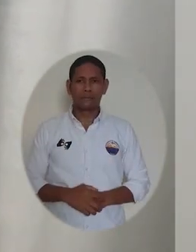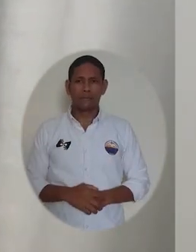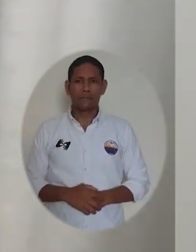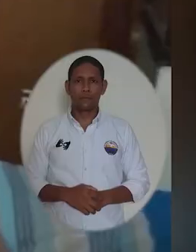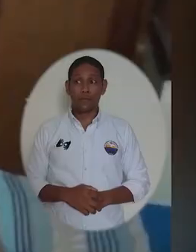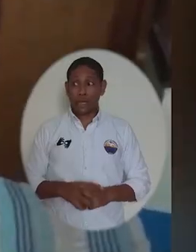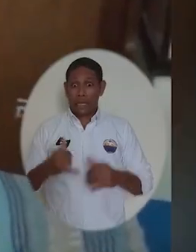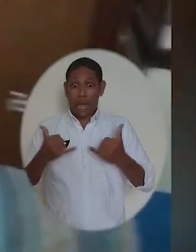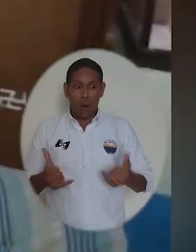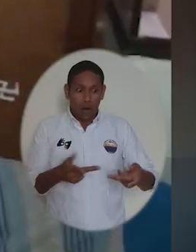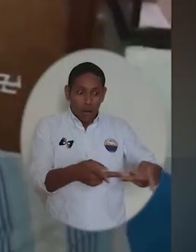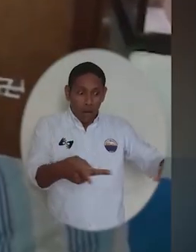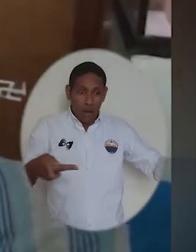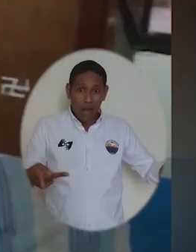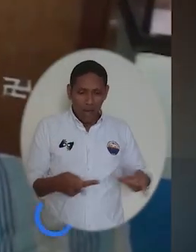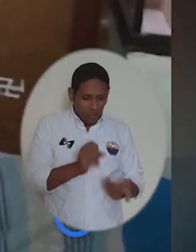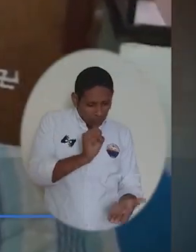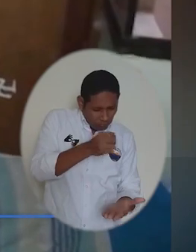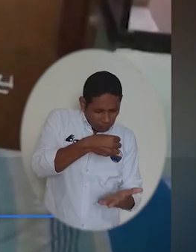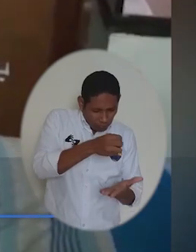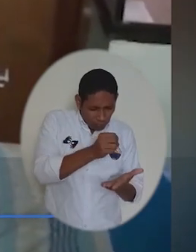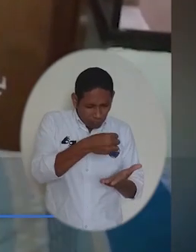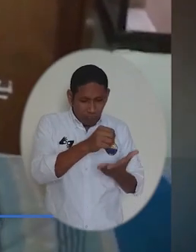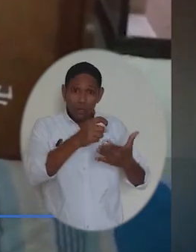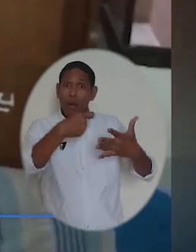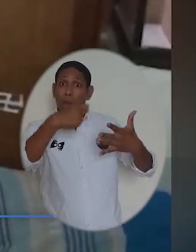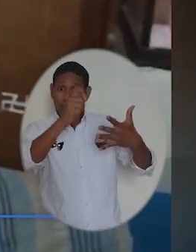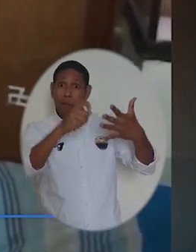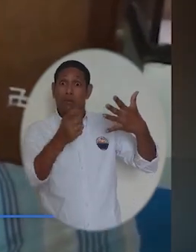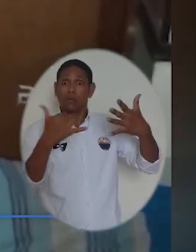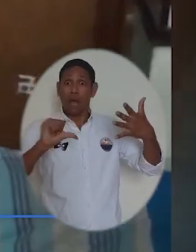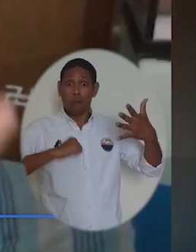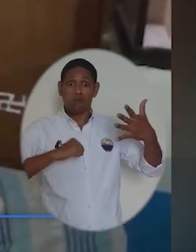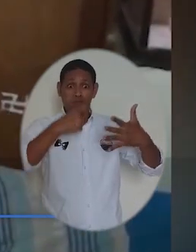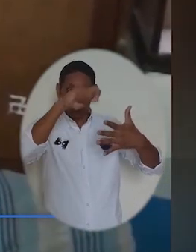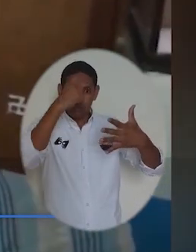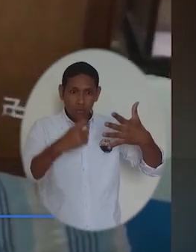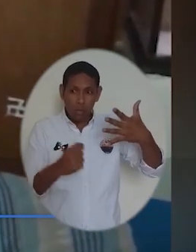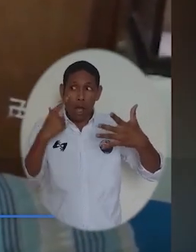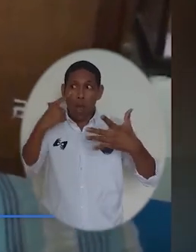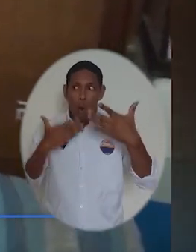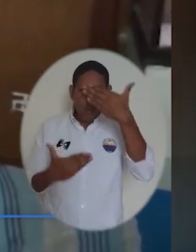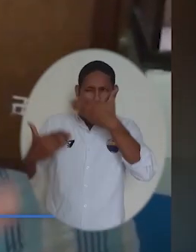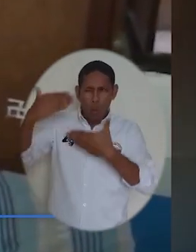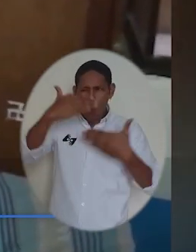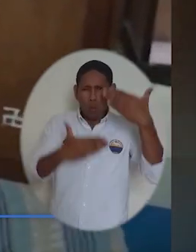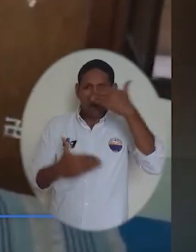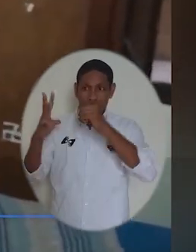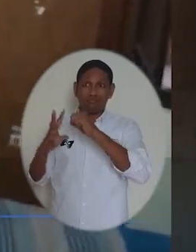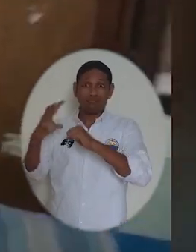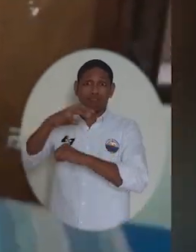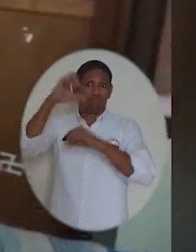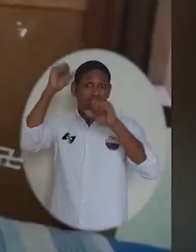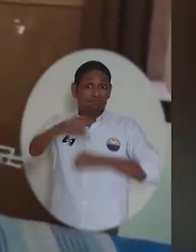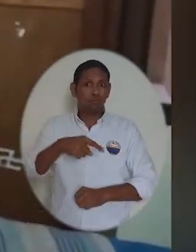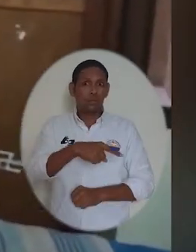investigación. En este momento, el laboratorio de biología molecular cuenta con ese aval para poder realizar las pruebas del coronavirus, sabiendo